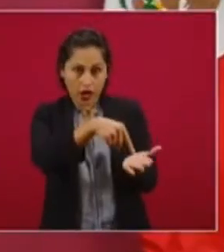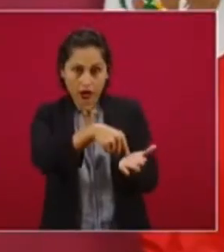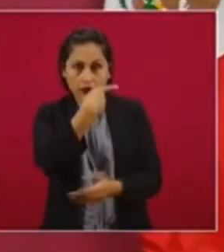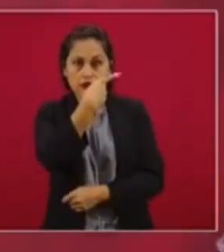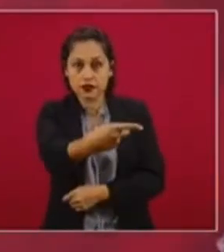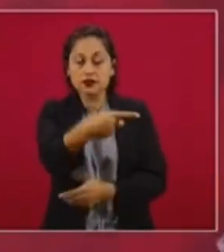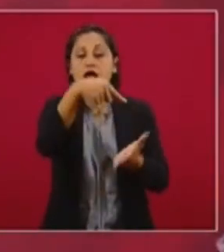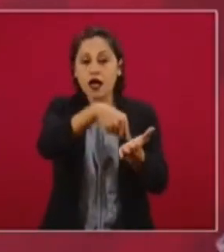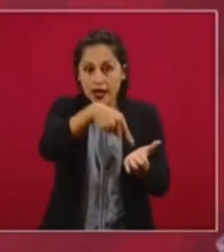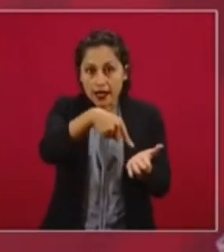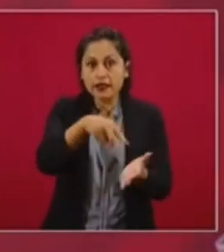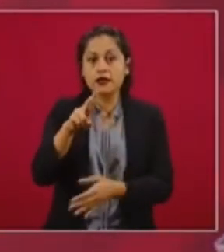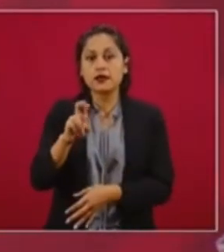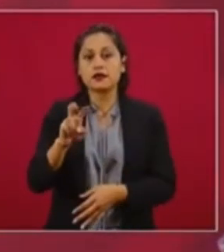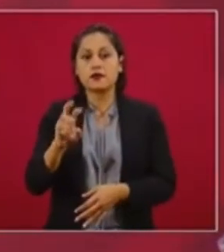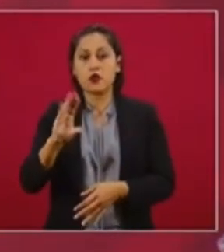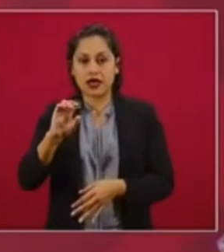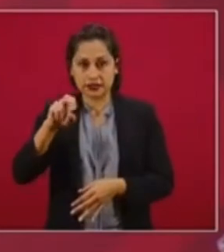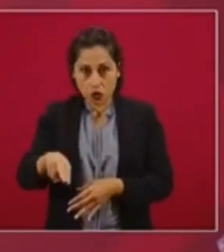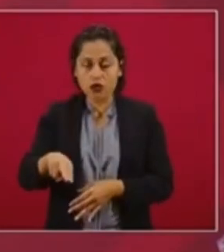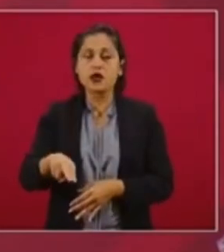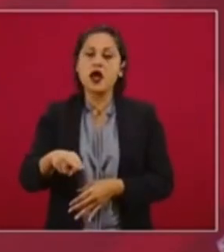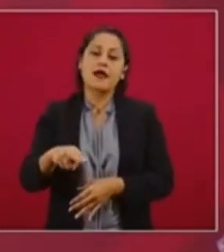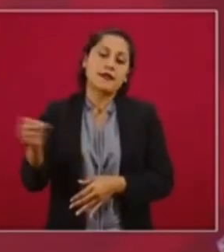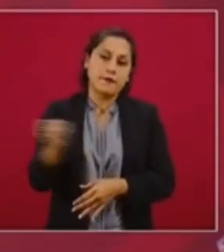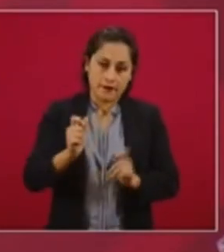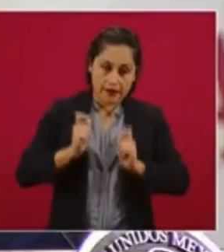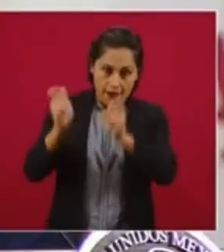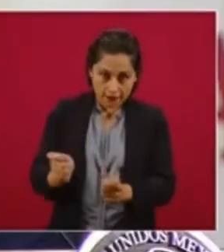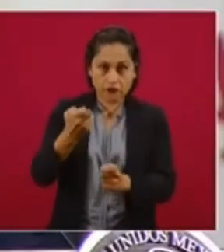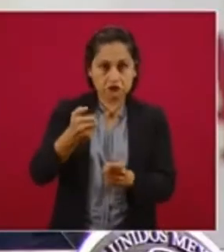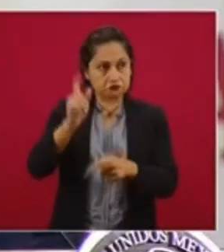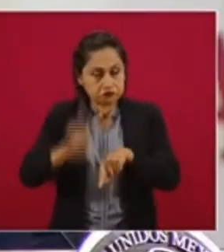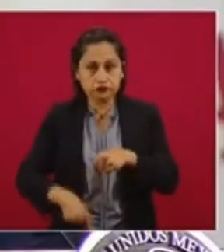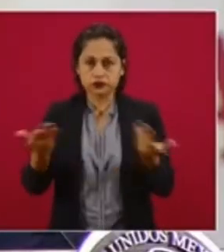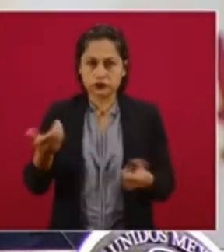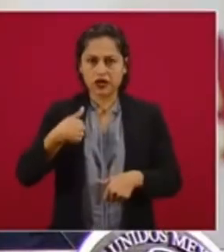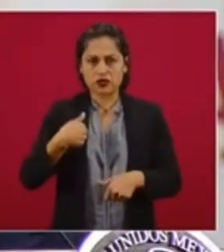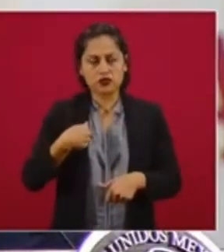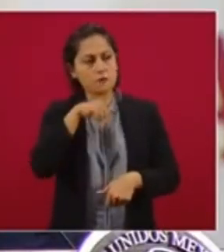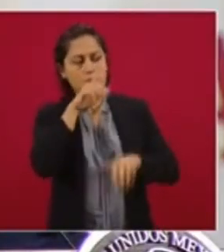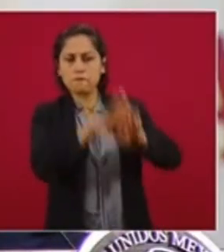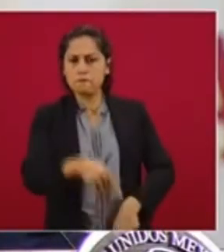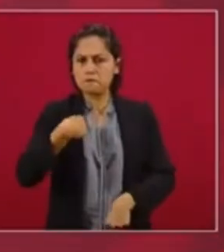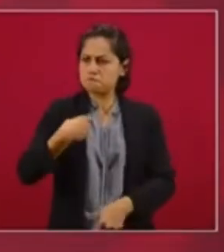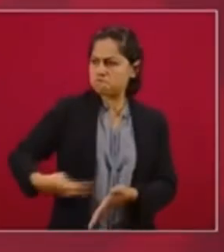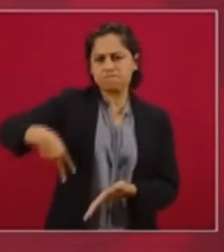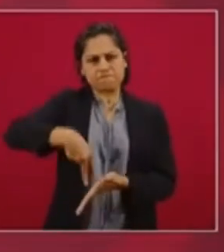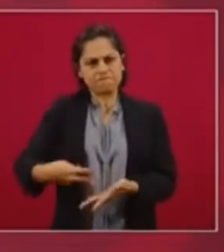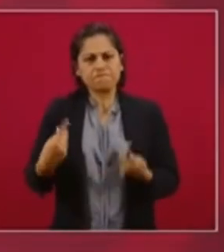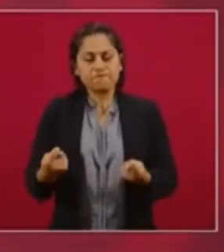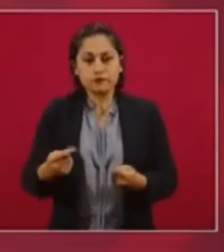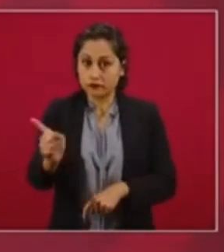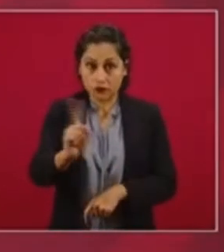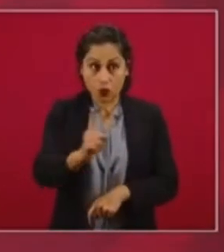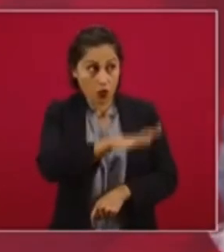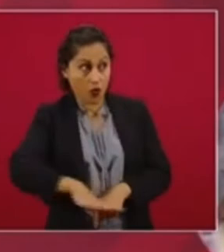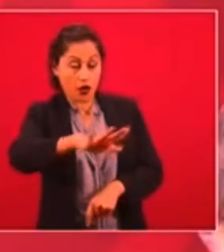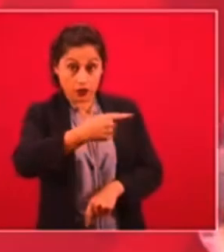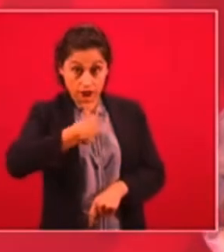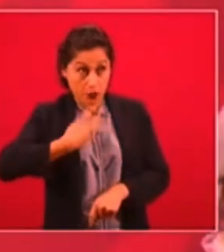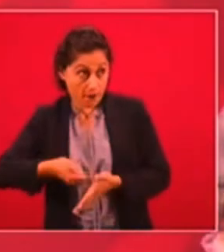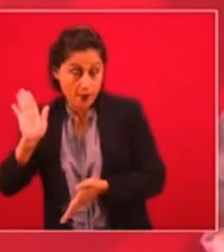está la revocación del mandato y yo no voy a estar a la fuerza ¿cómo voy a estar si la gente no quiere? pero si,